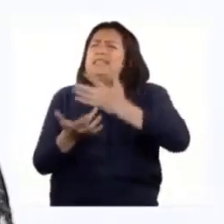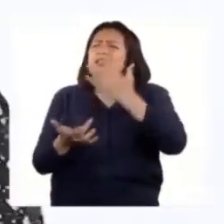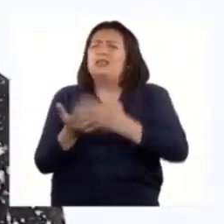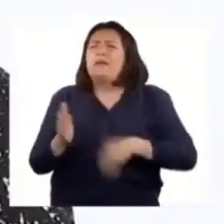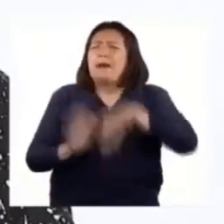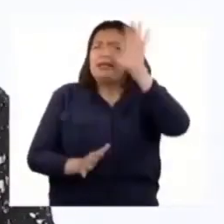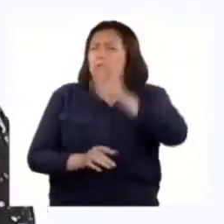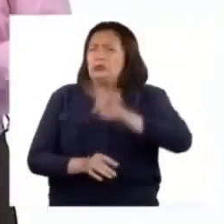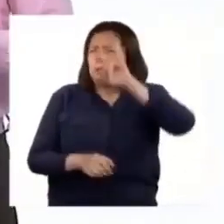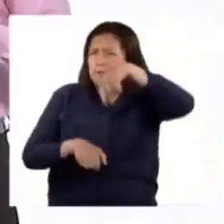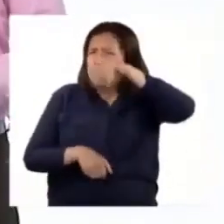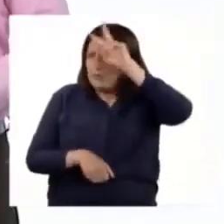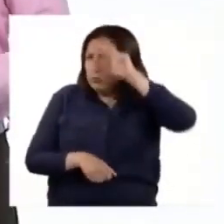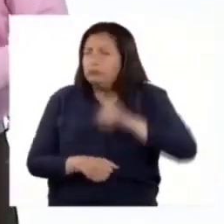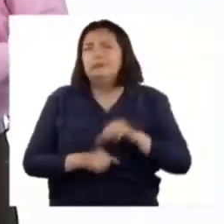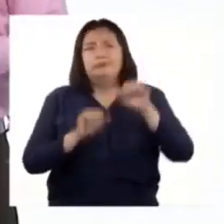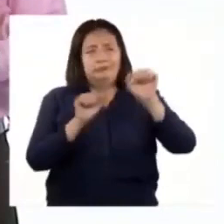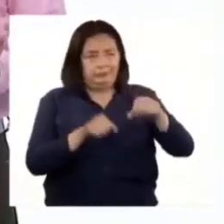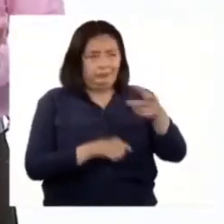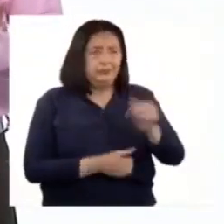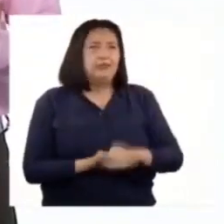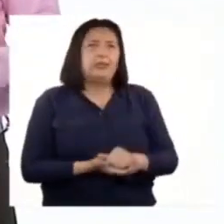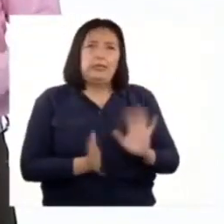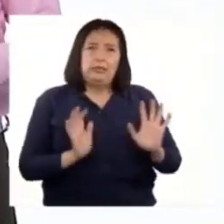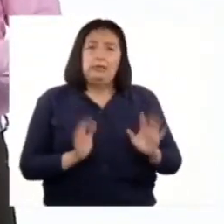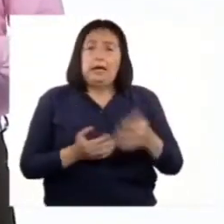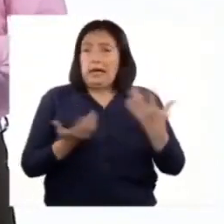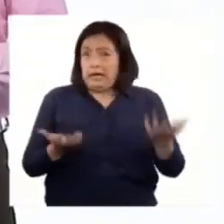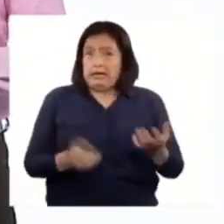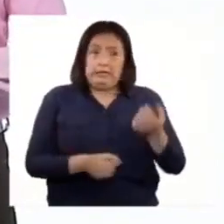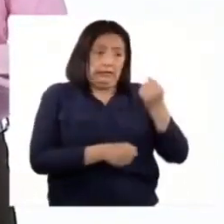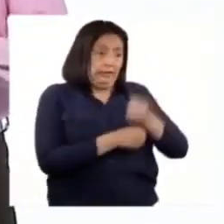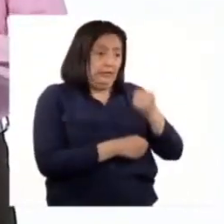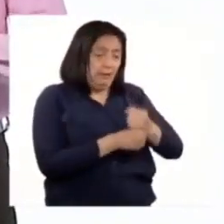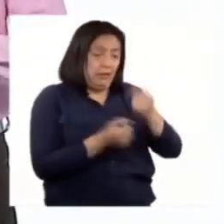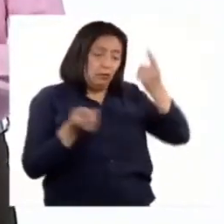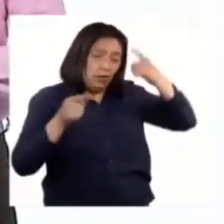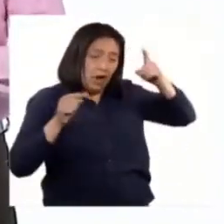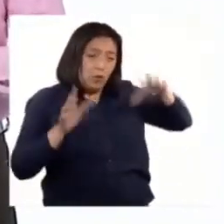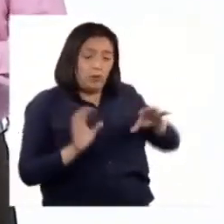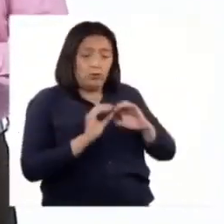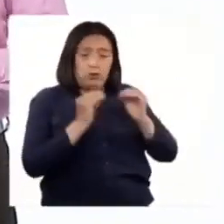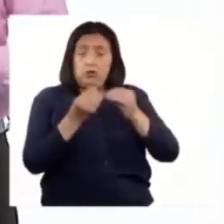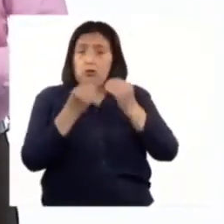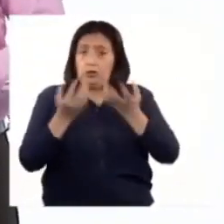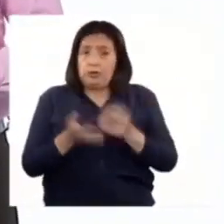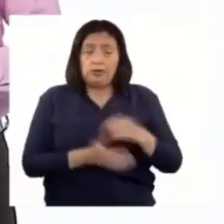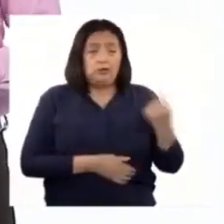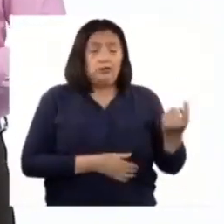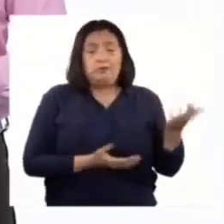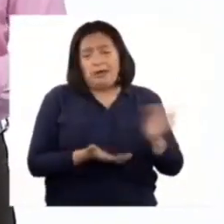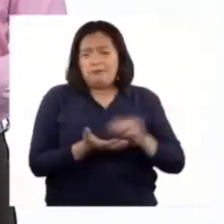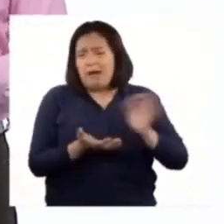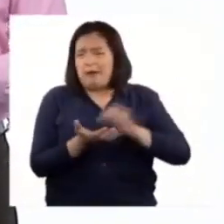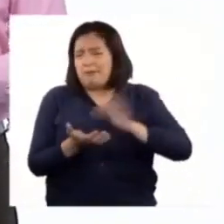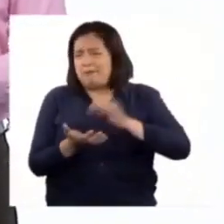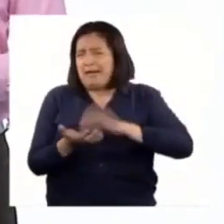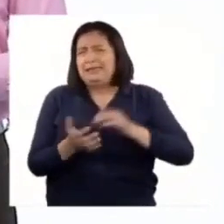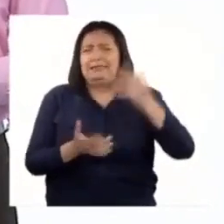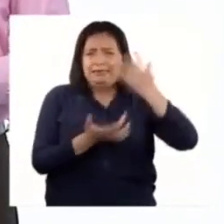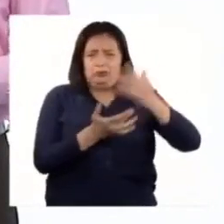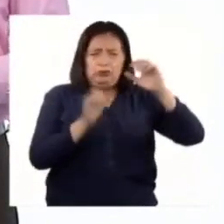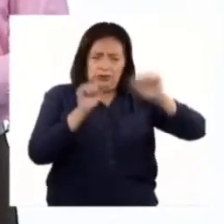más usado en nuestro país? B. Si bien, debido a las gestiones y convenios entre instituciones, cada vez hay más